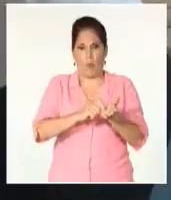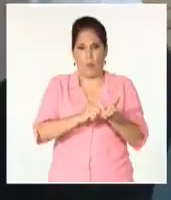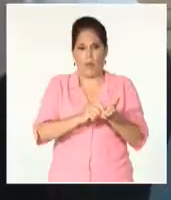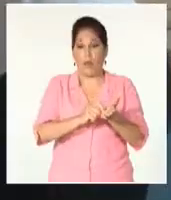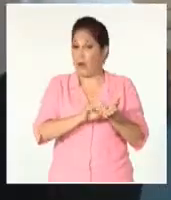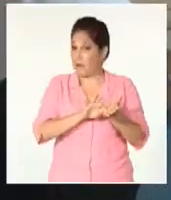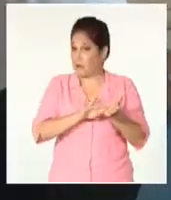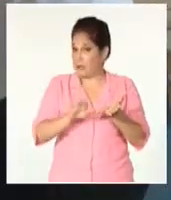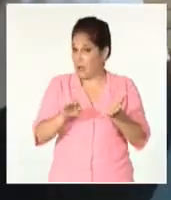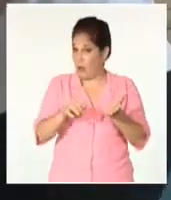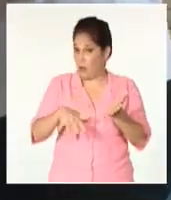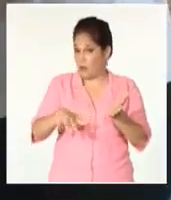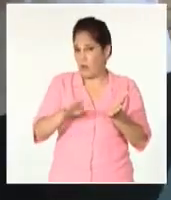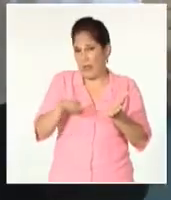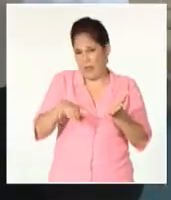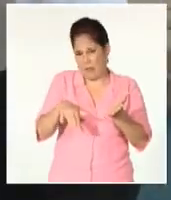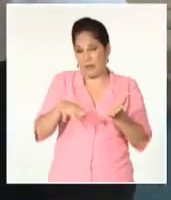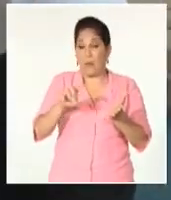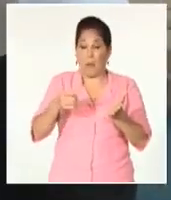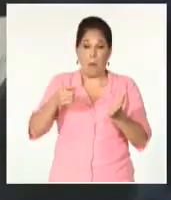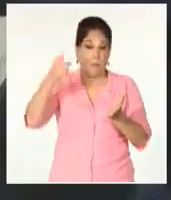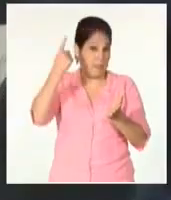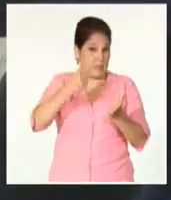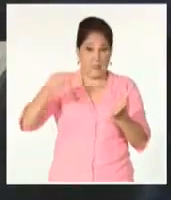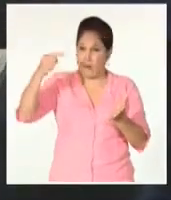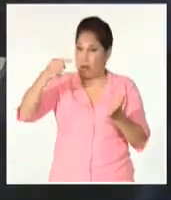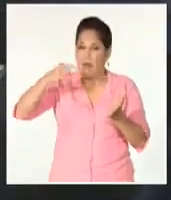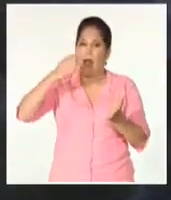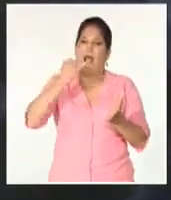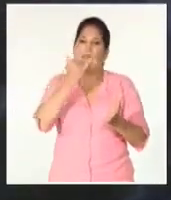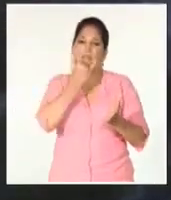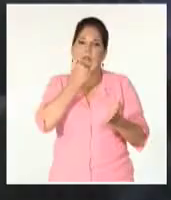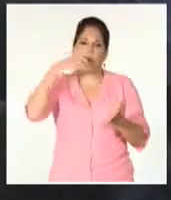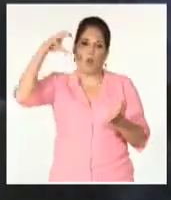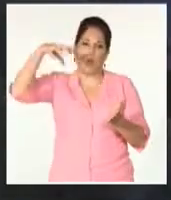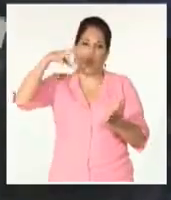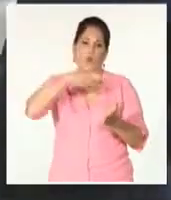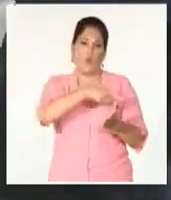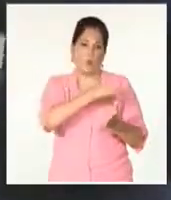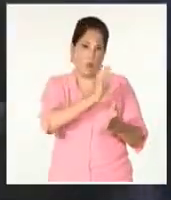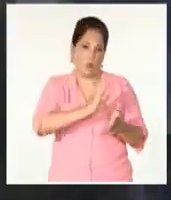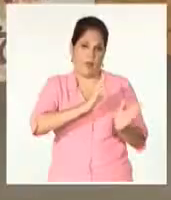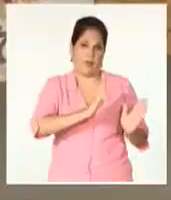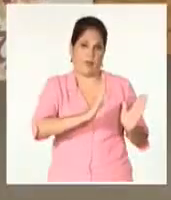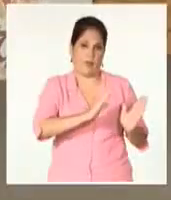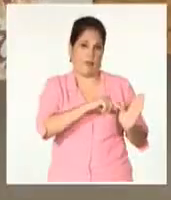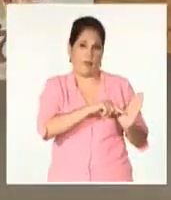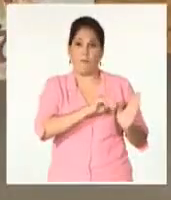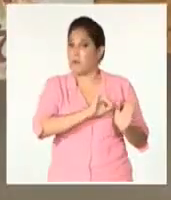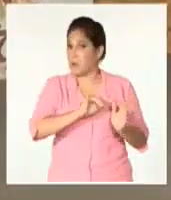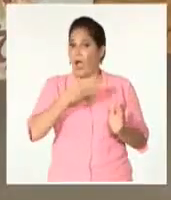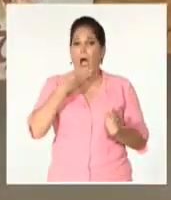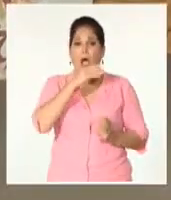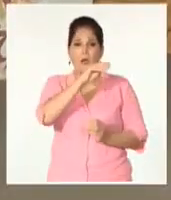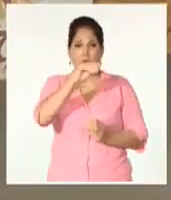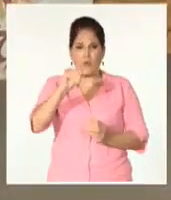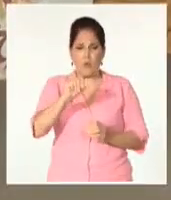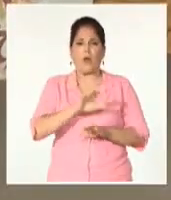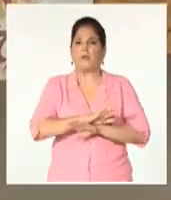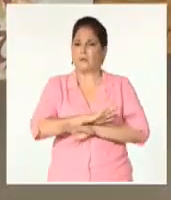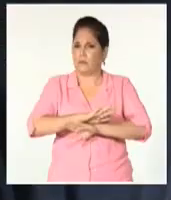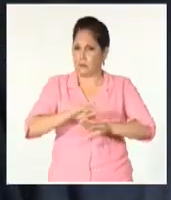a partir de las condiciones que ya he aplicado fundamentalmente en las provincias orientales. Se ha situado también el azúcar, con la mayor